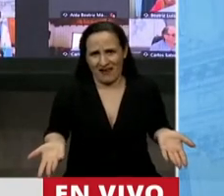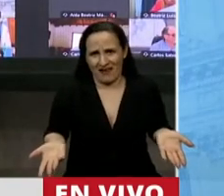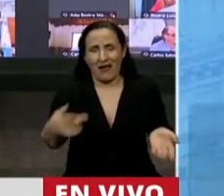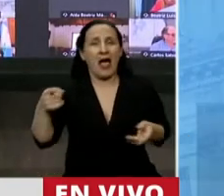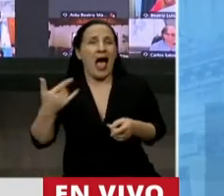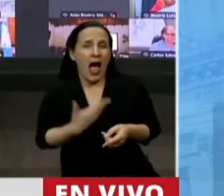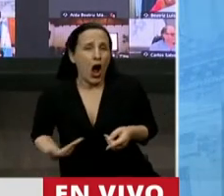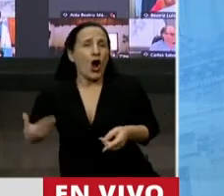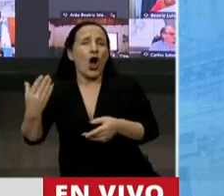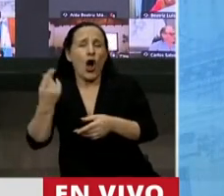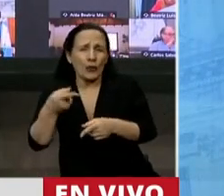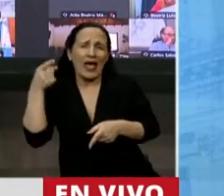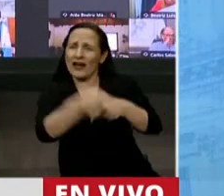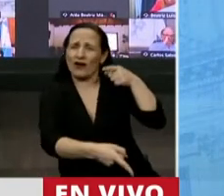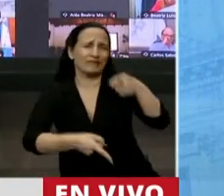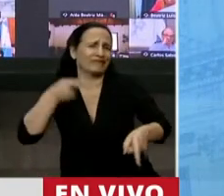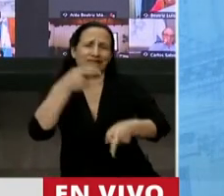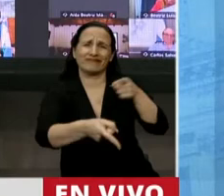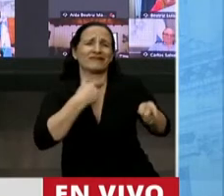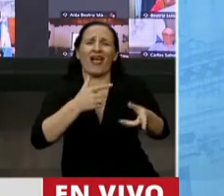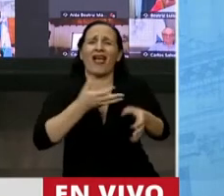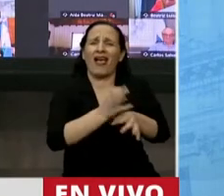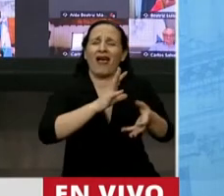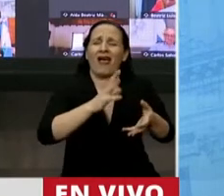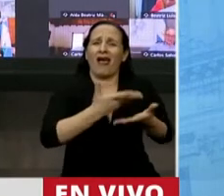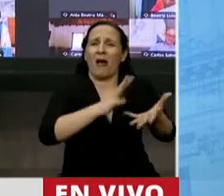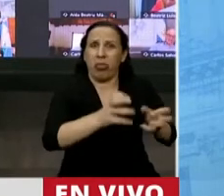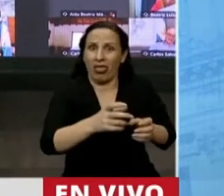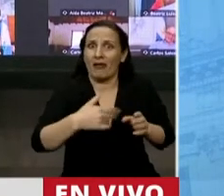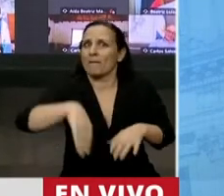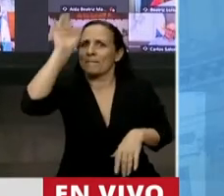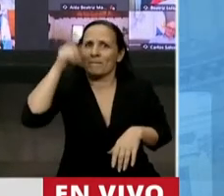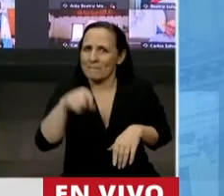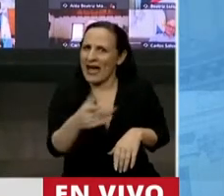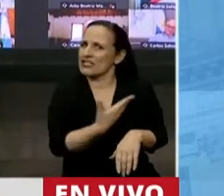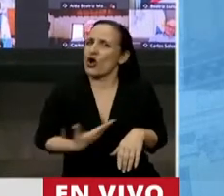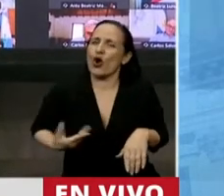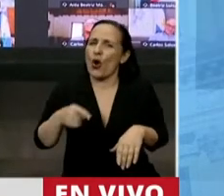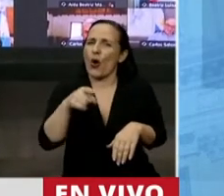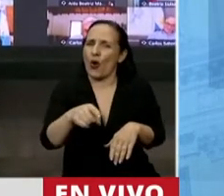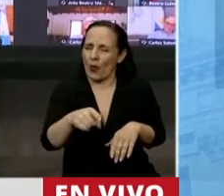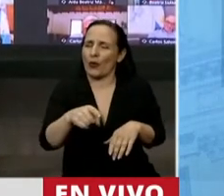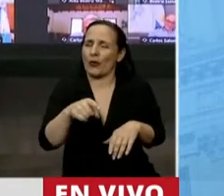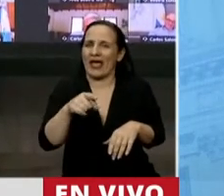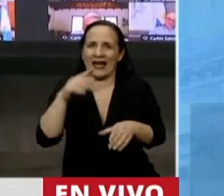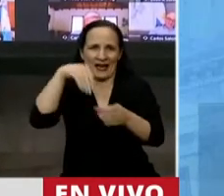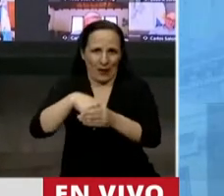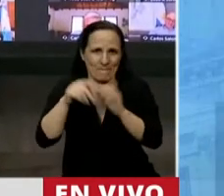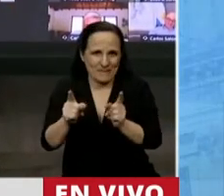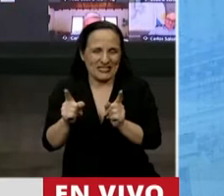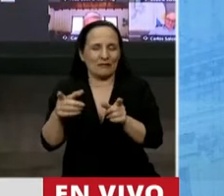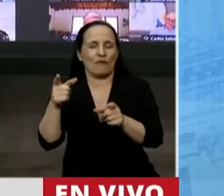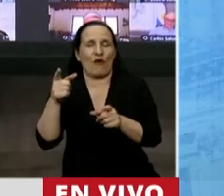de los gobiernos y particularmente del gobierno, de la fuerza política a que pertenece la